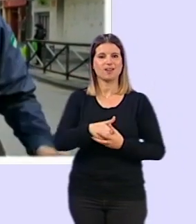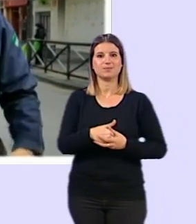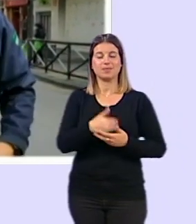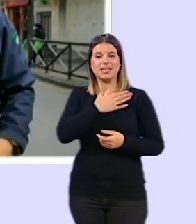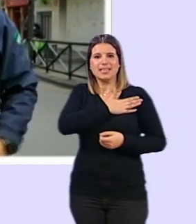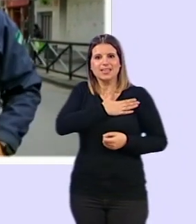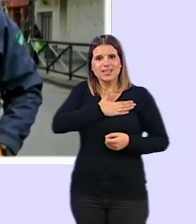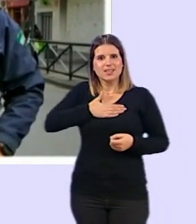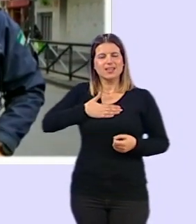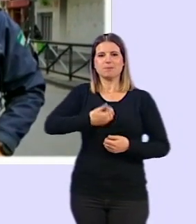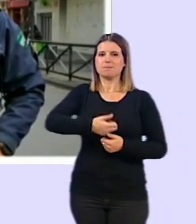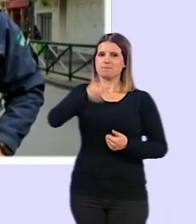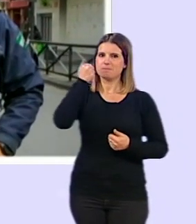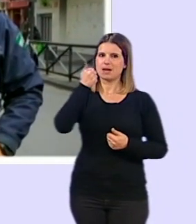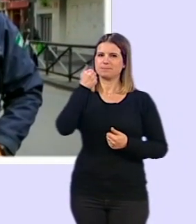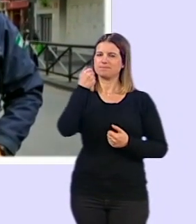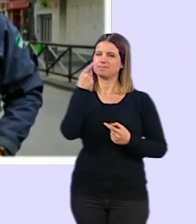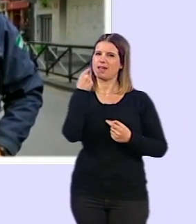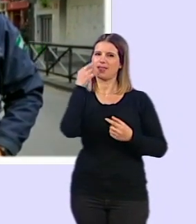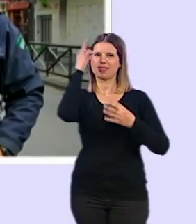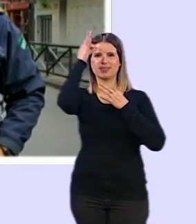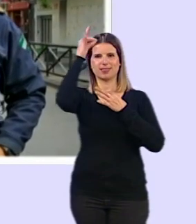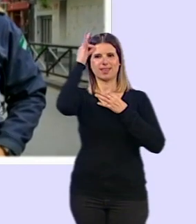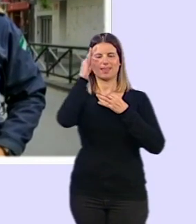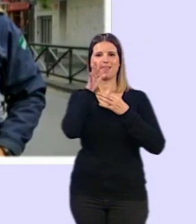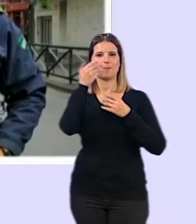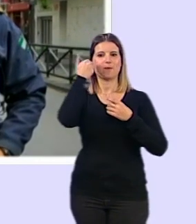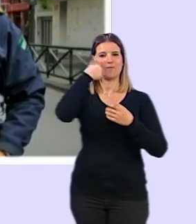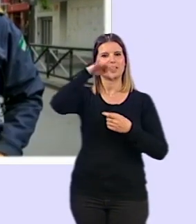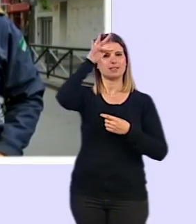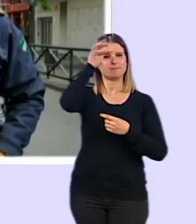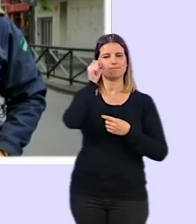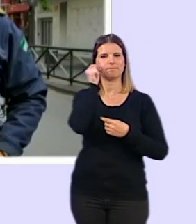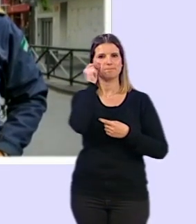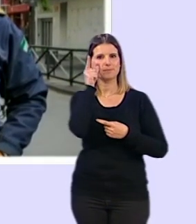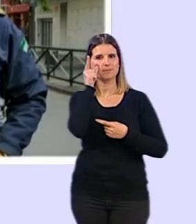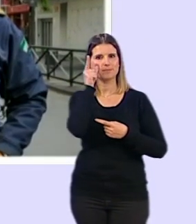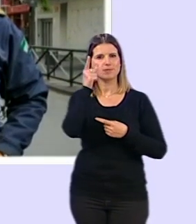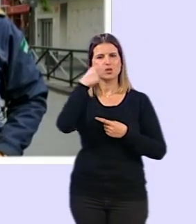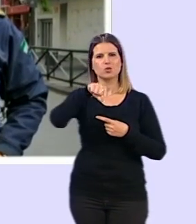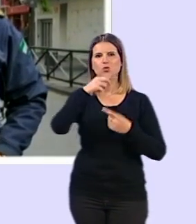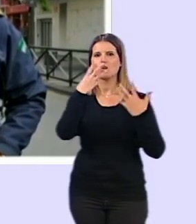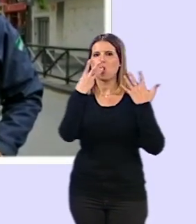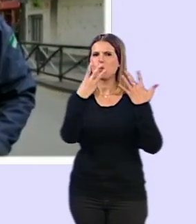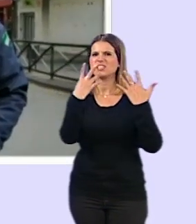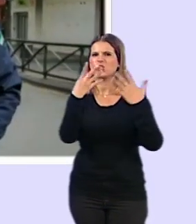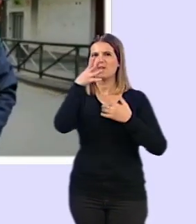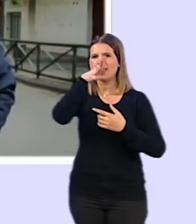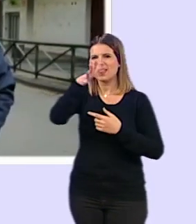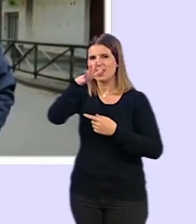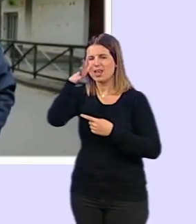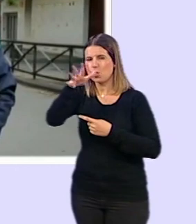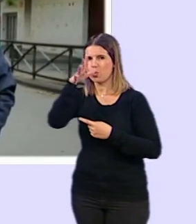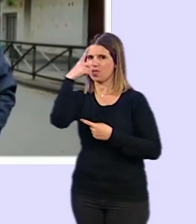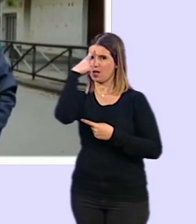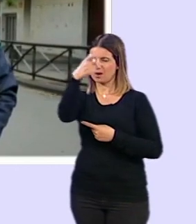Si queríamos hacer hincapié en un repunte que hemos detectado este fin de semana, hemos puesto unas 89 denuncias. Tenemos que